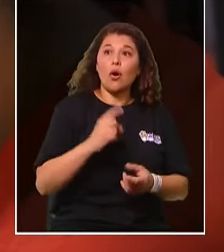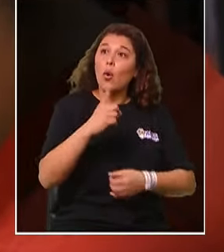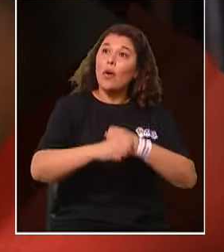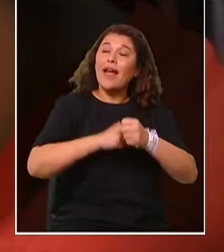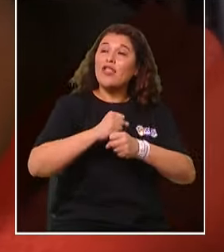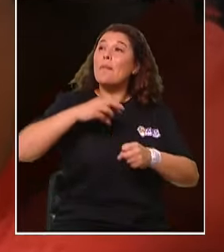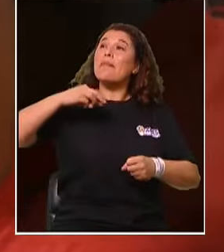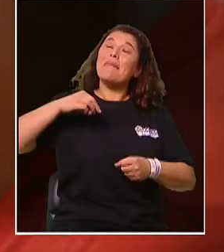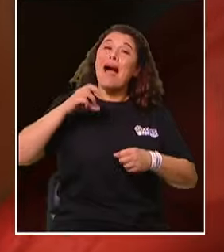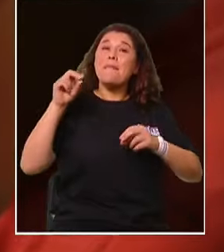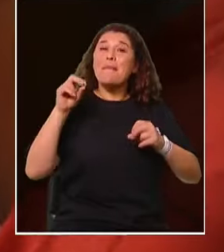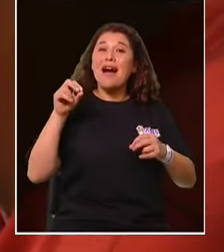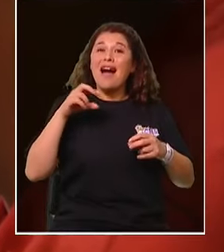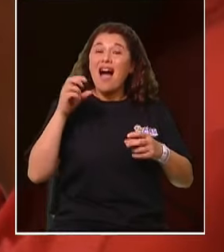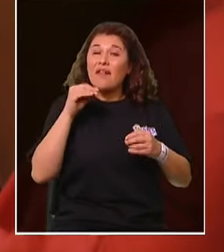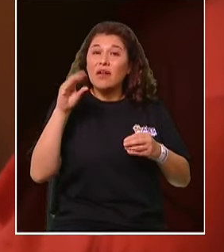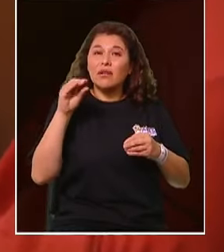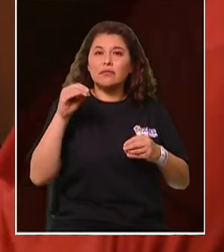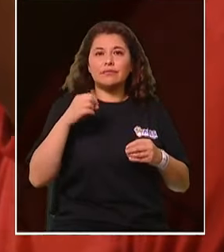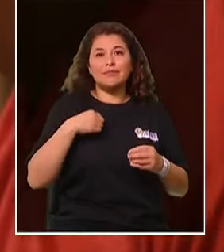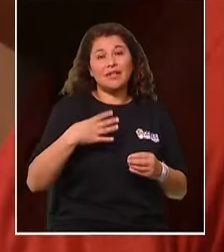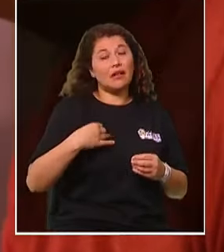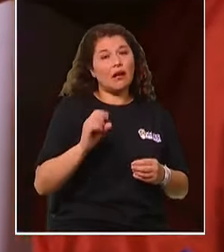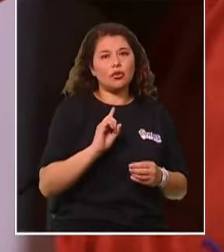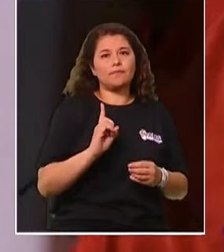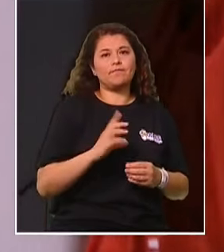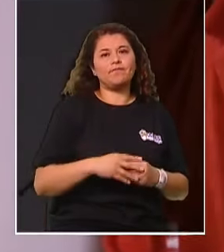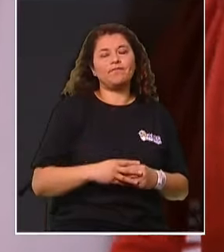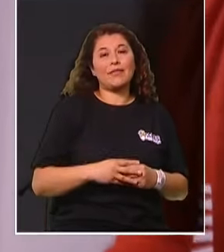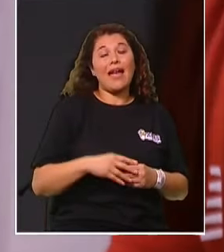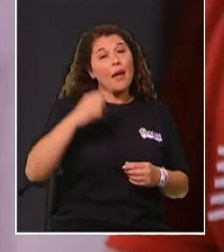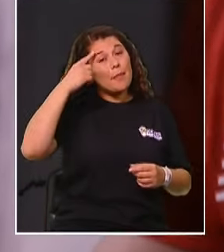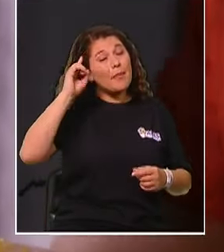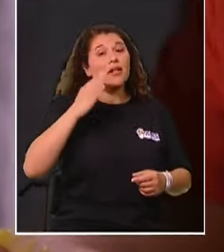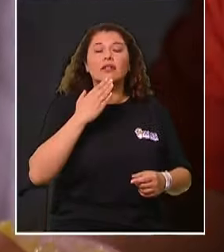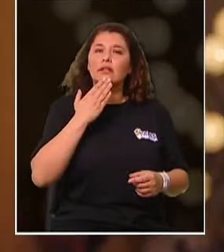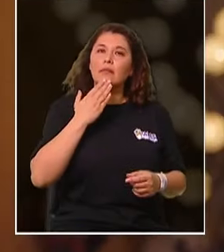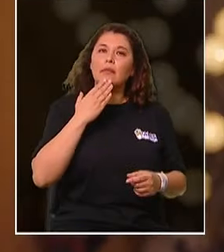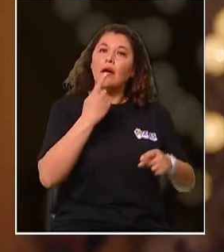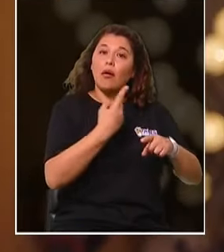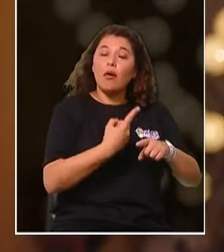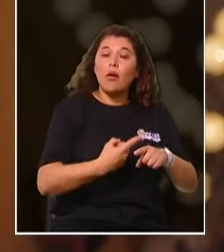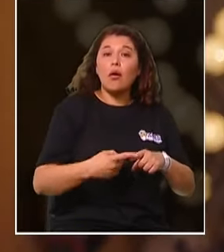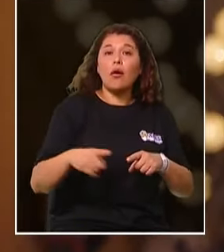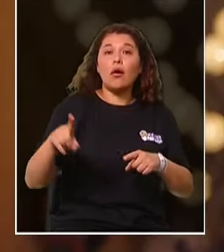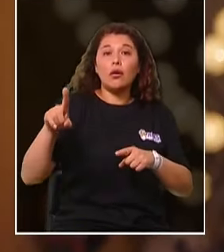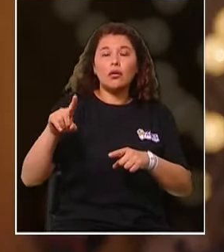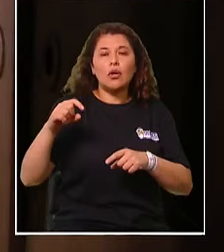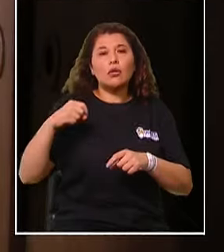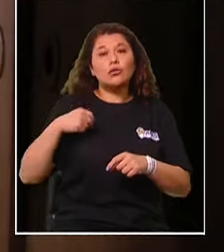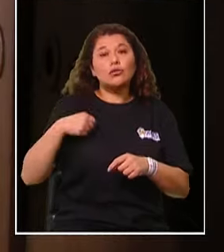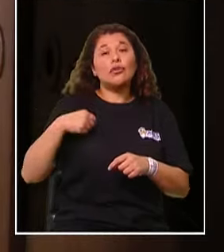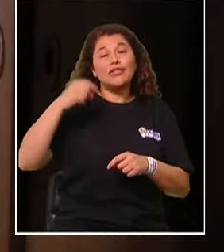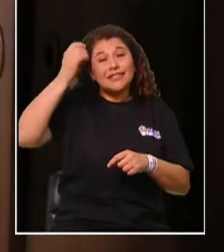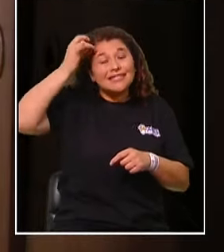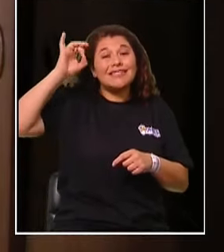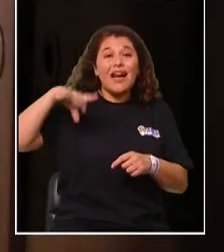papá, mamá, papá, mamá, ven acá. Y mi hija no. Pero también está por el otro lado. Que yo sé que esto es parte de un proceso.